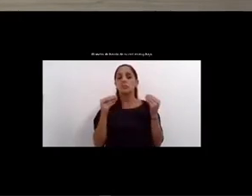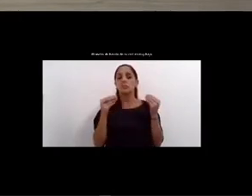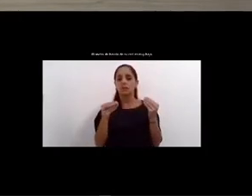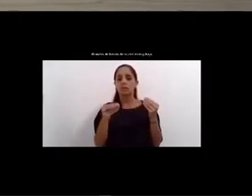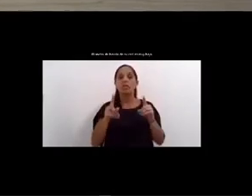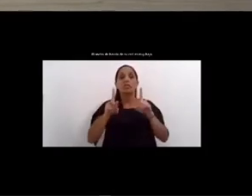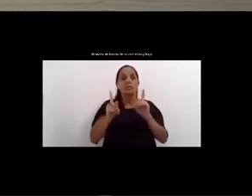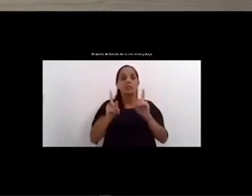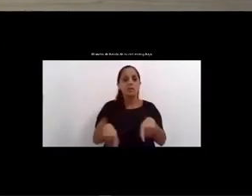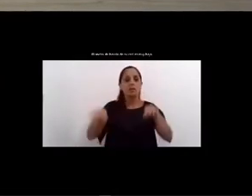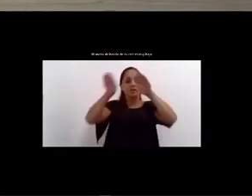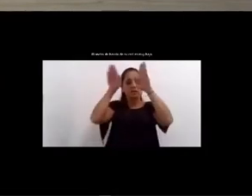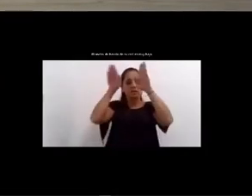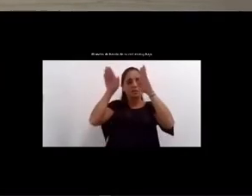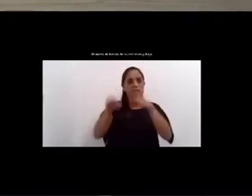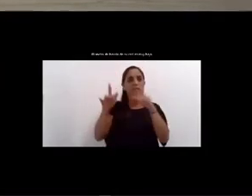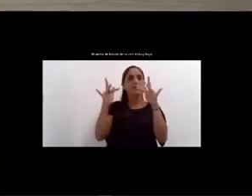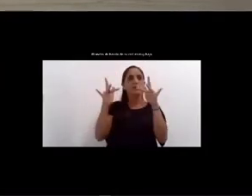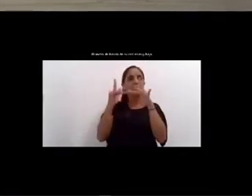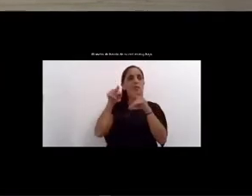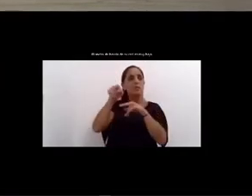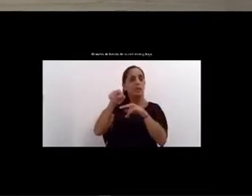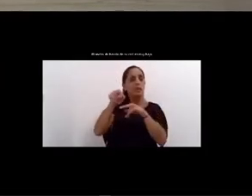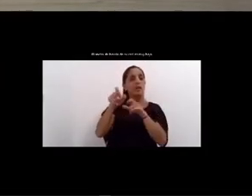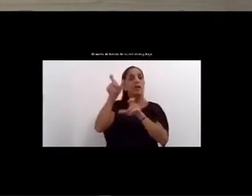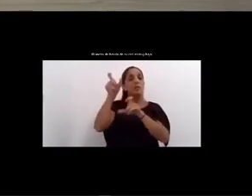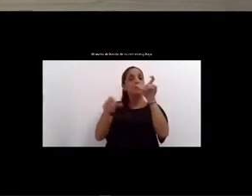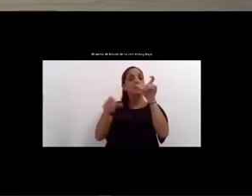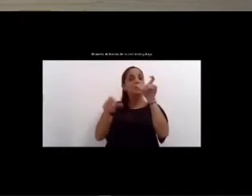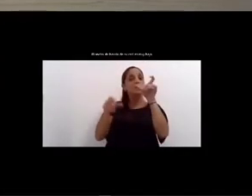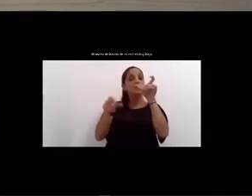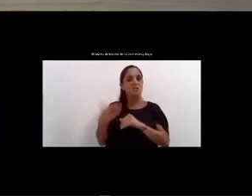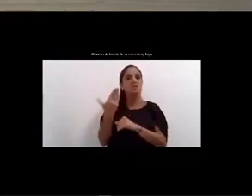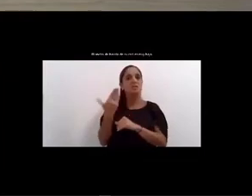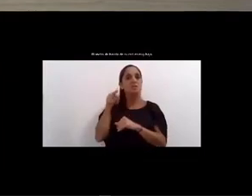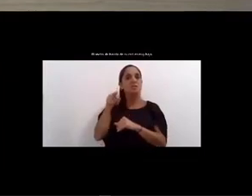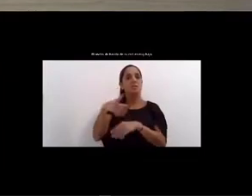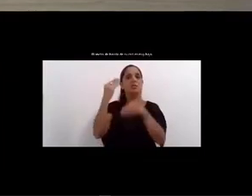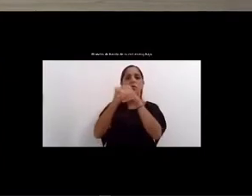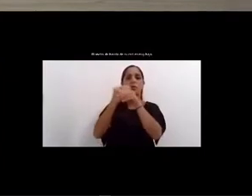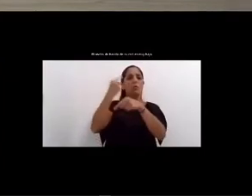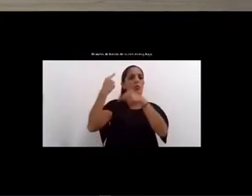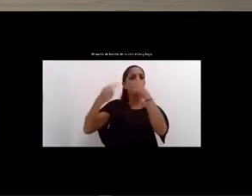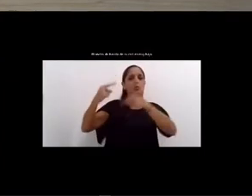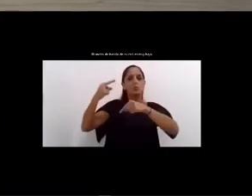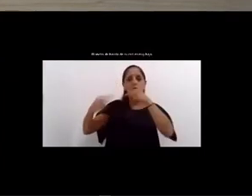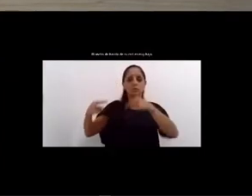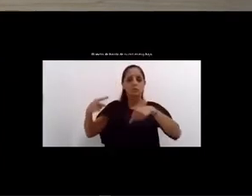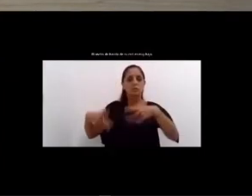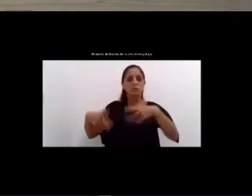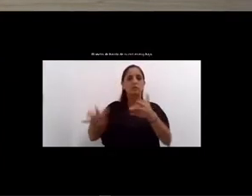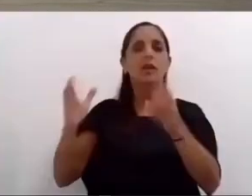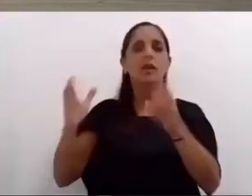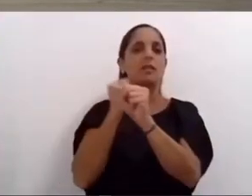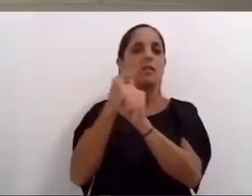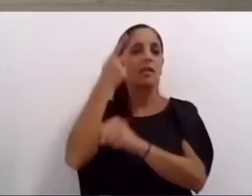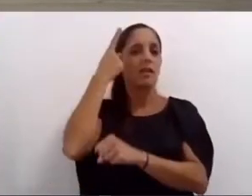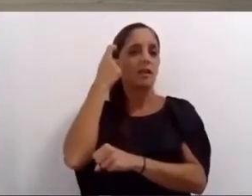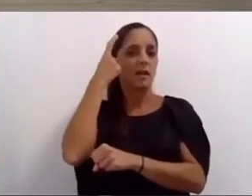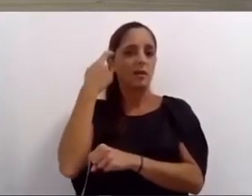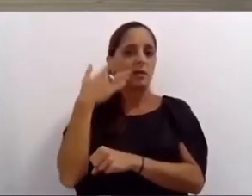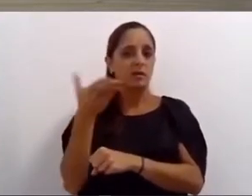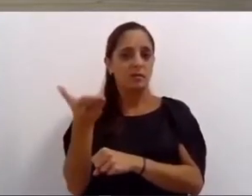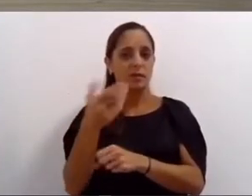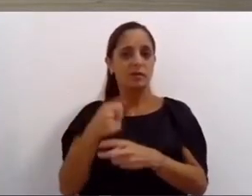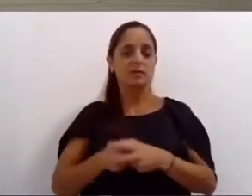capacitación que cuenta ya con 3.000 usuarios y el dictado de 10 cursos en una plataforma de educación digital y operada 100